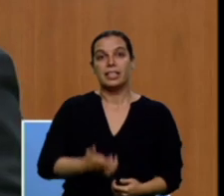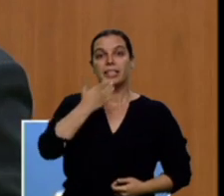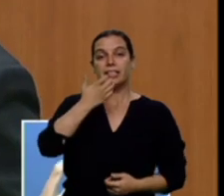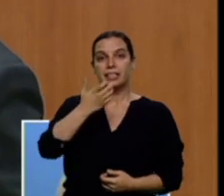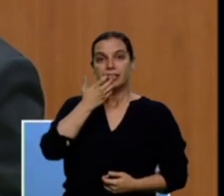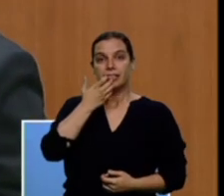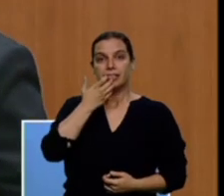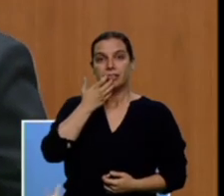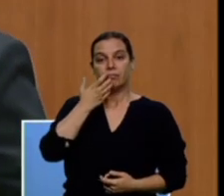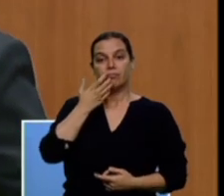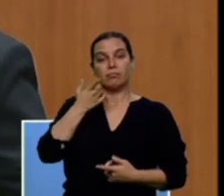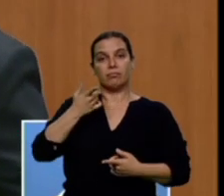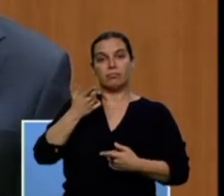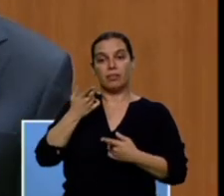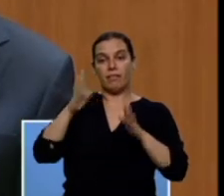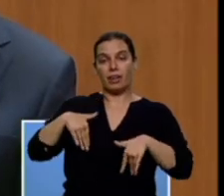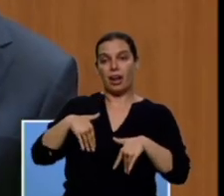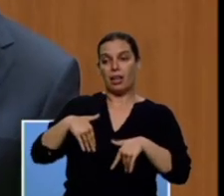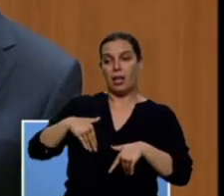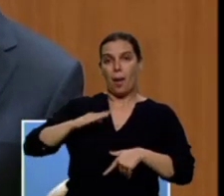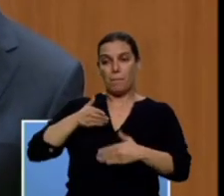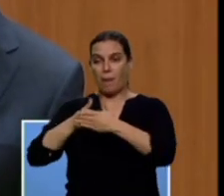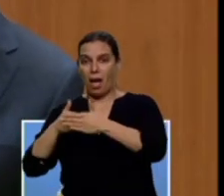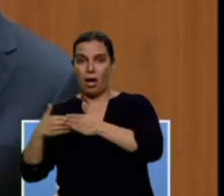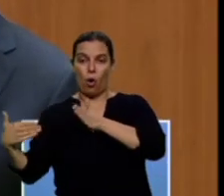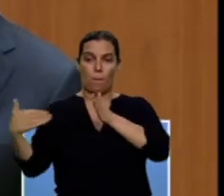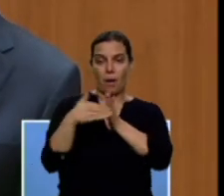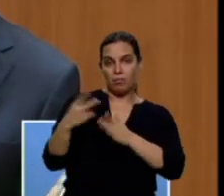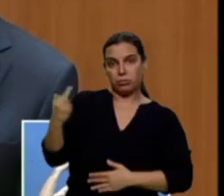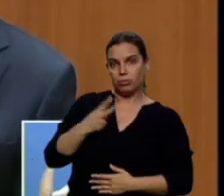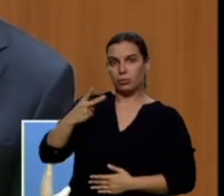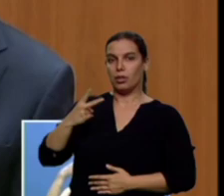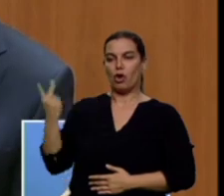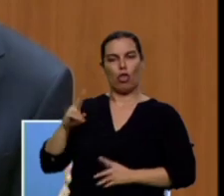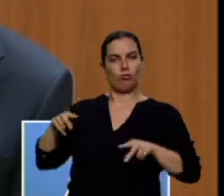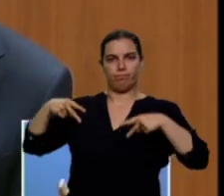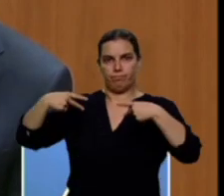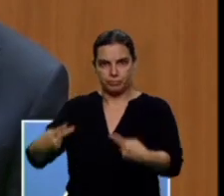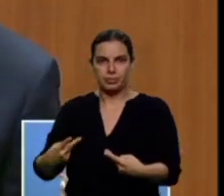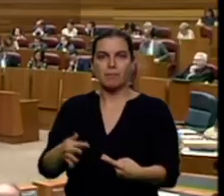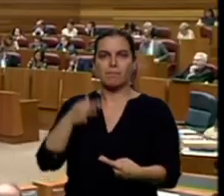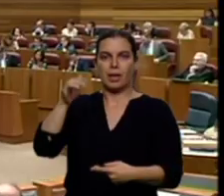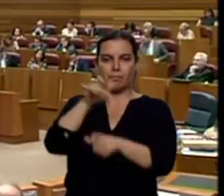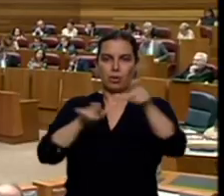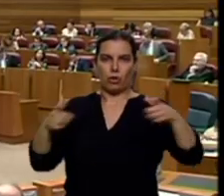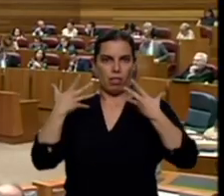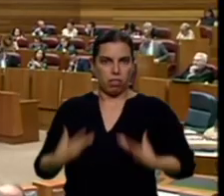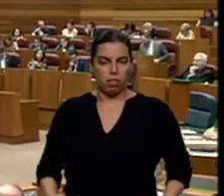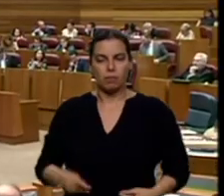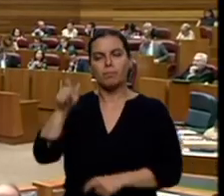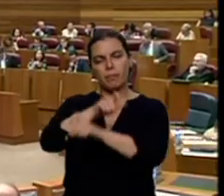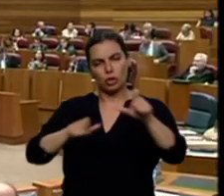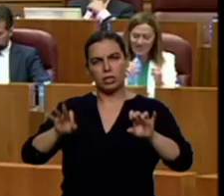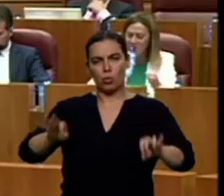sino que decepcionaremos a la ciudadanía. La gente, señor Igea, va a premiar nuestra capacidad. Más duro ha sido el